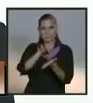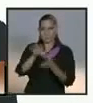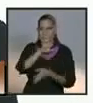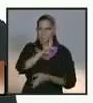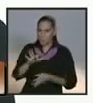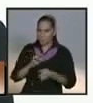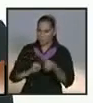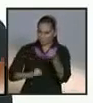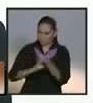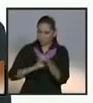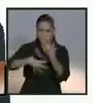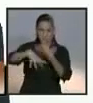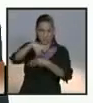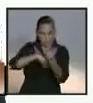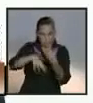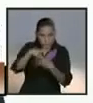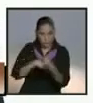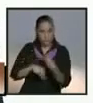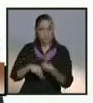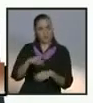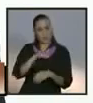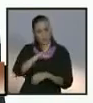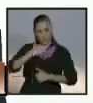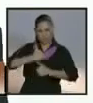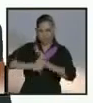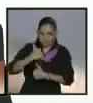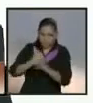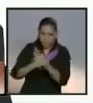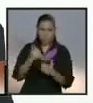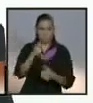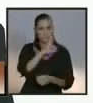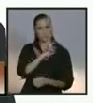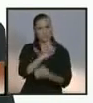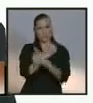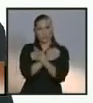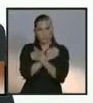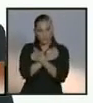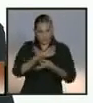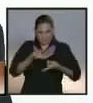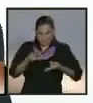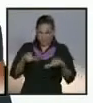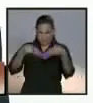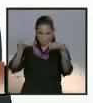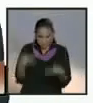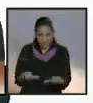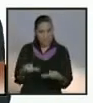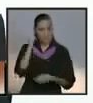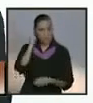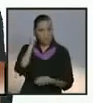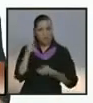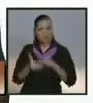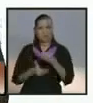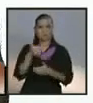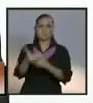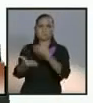competitivo, con educación de calidad, con seguridad ciudadana y, desde luego, un México moderno desarrollado.